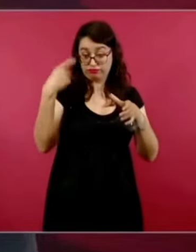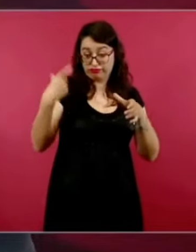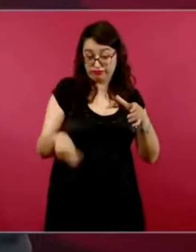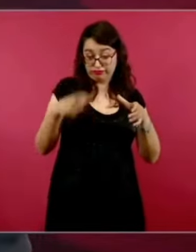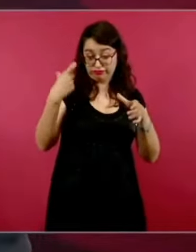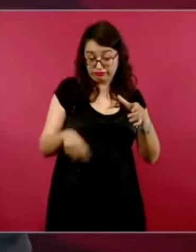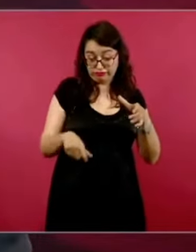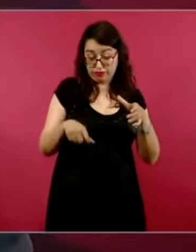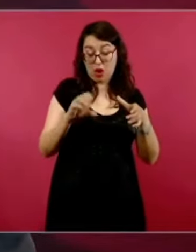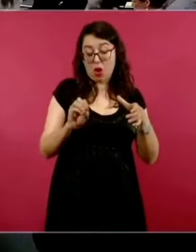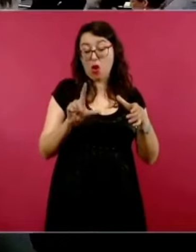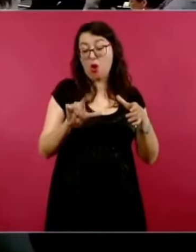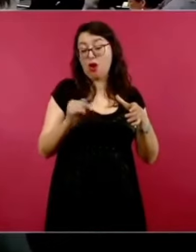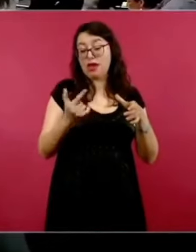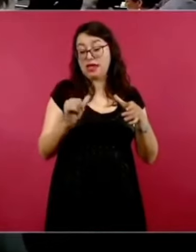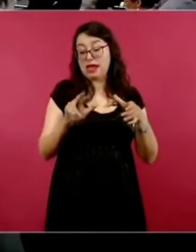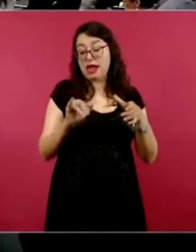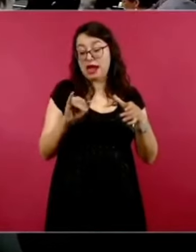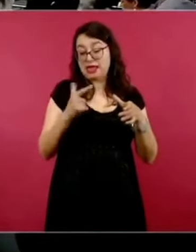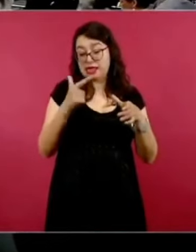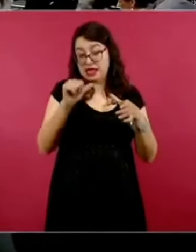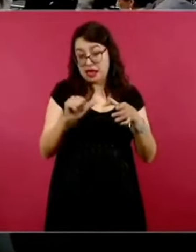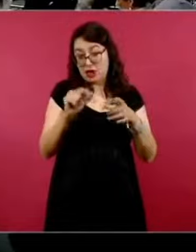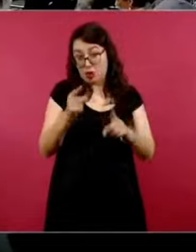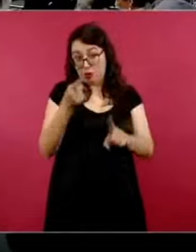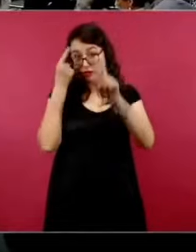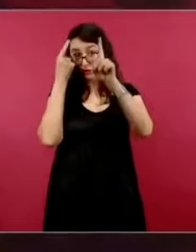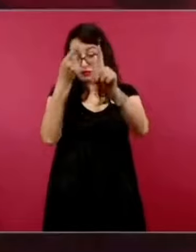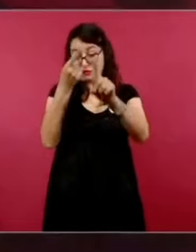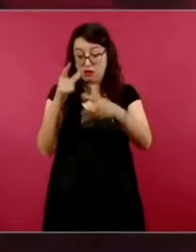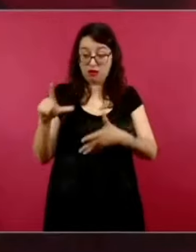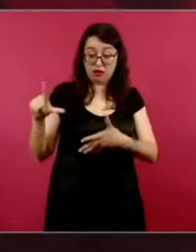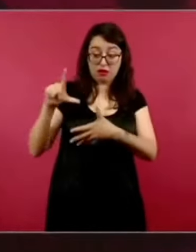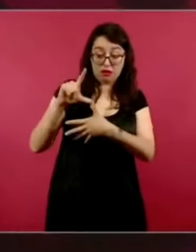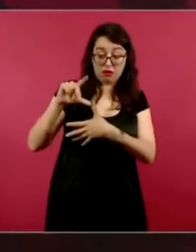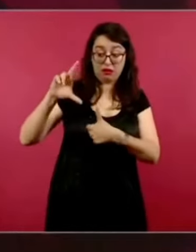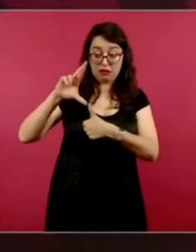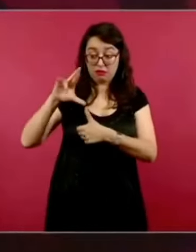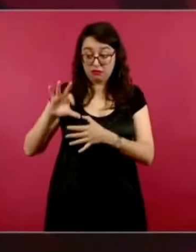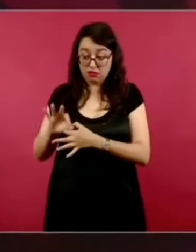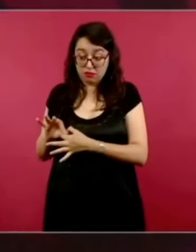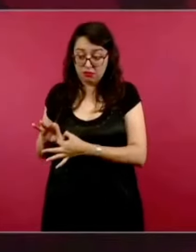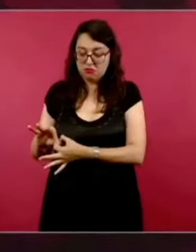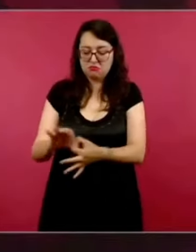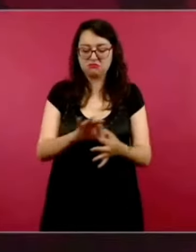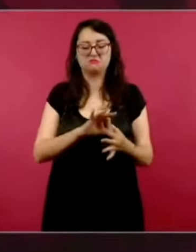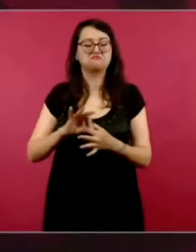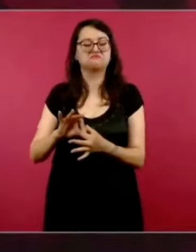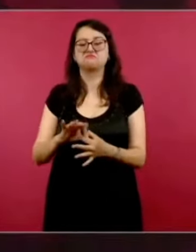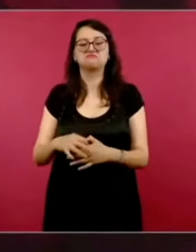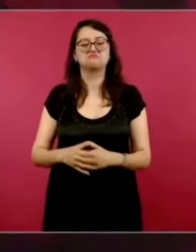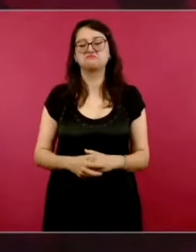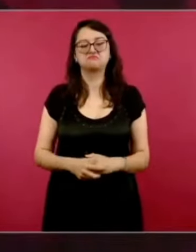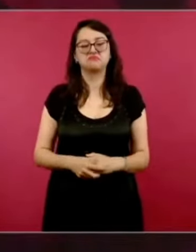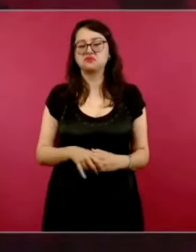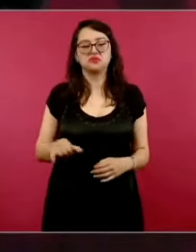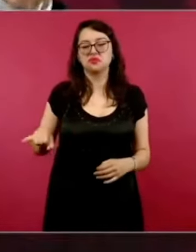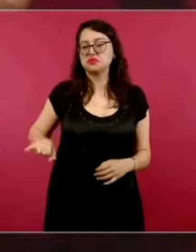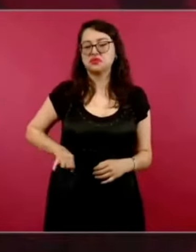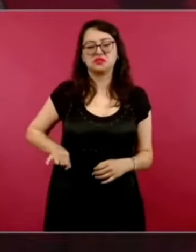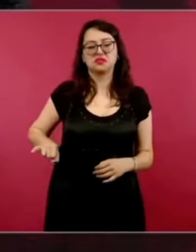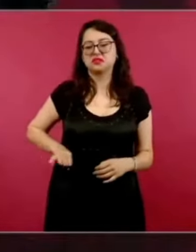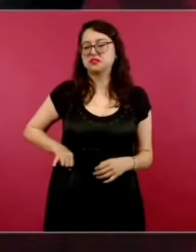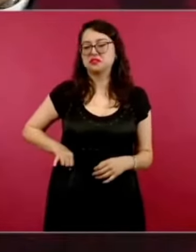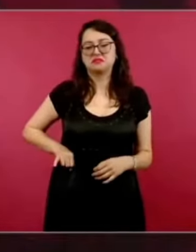integración de los pueblos de América Latina y el Caribe, sólo que se los ordenaran desde el extranjero. Y